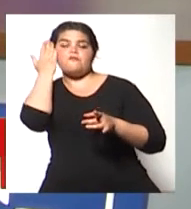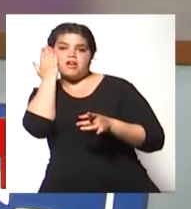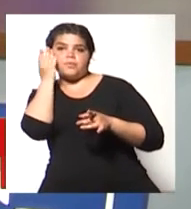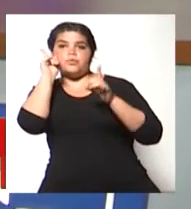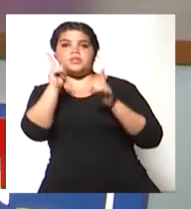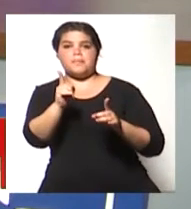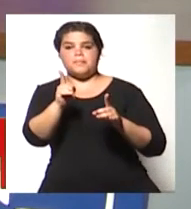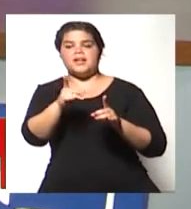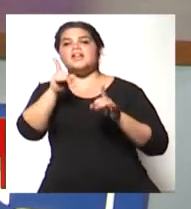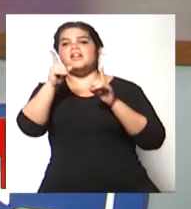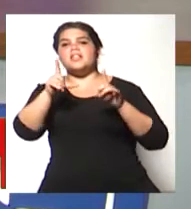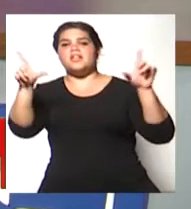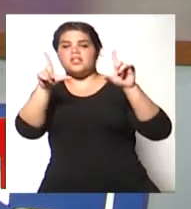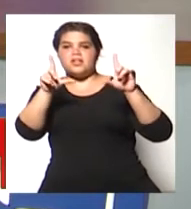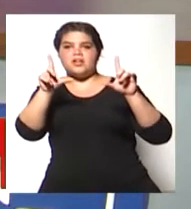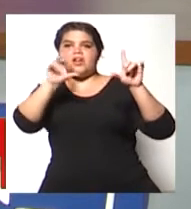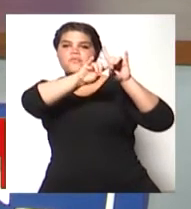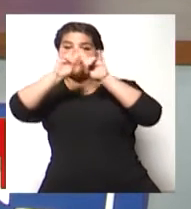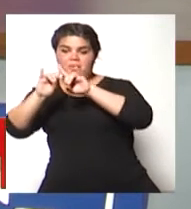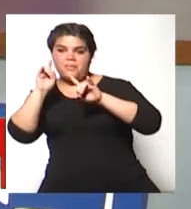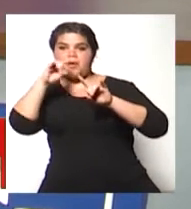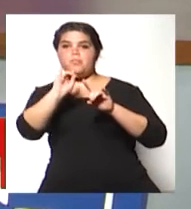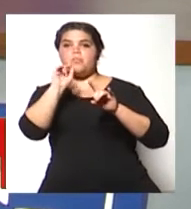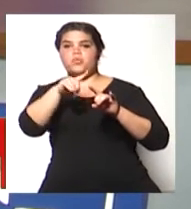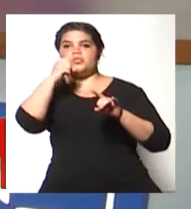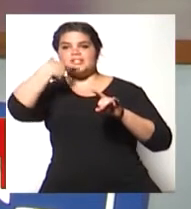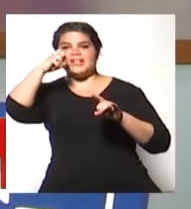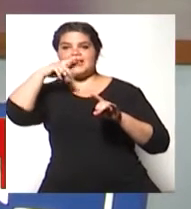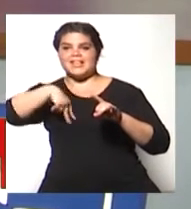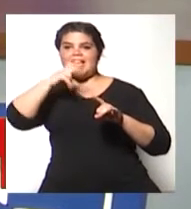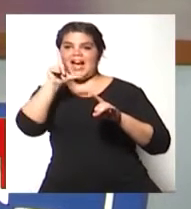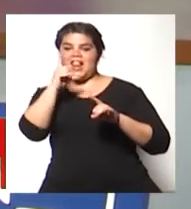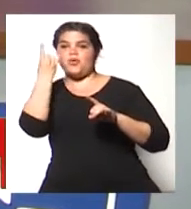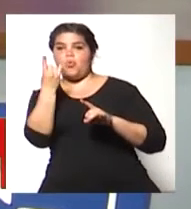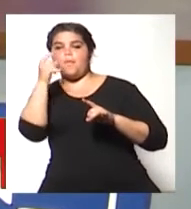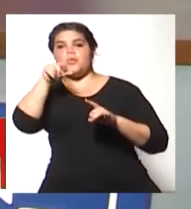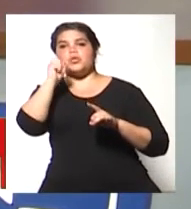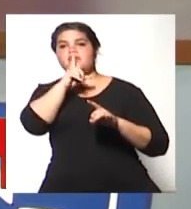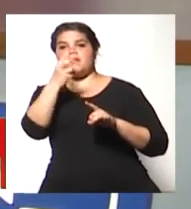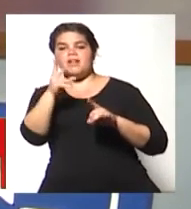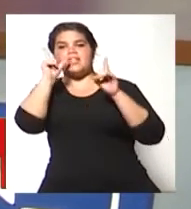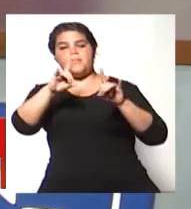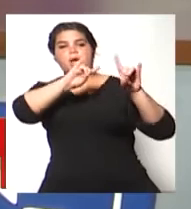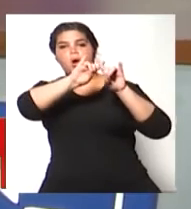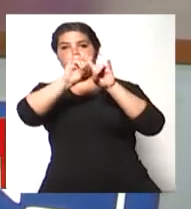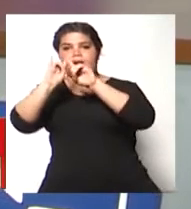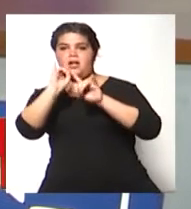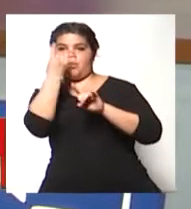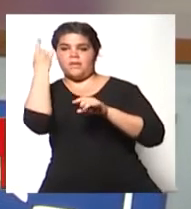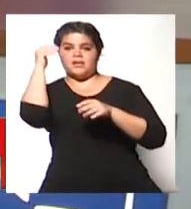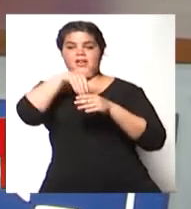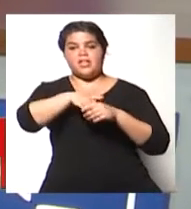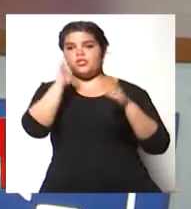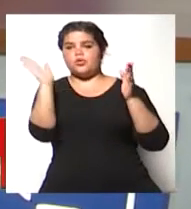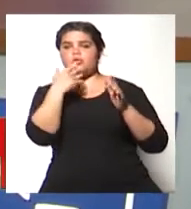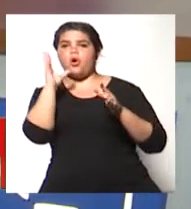de Facebook. Y nos pueden ver en vivo en www.senalu.tv. Como siempre recomendamos, unidiversidad.com.ar, donde conviven